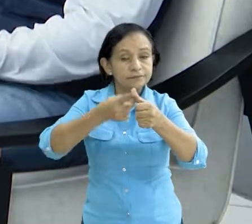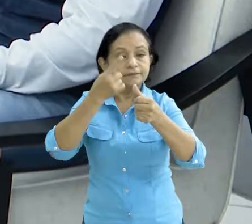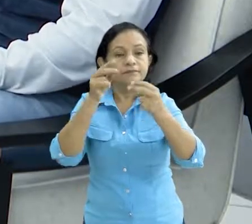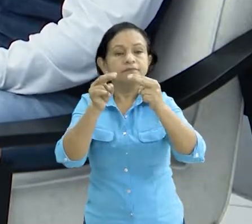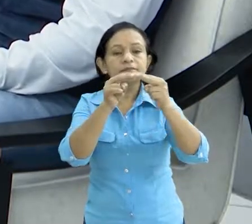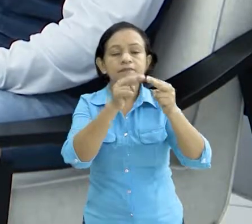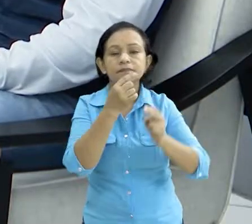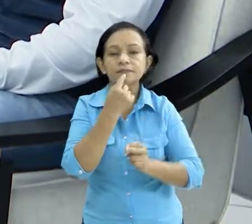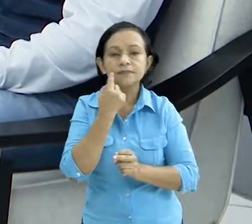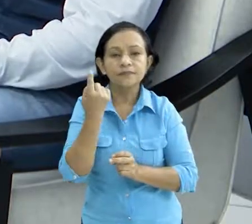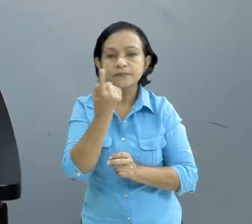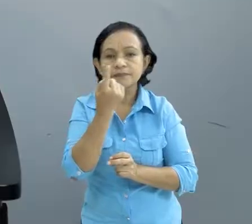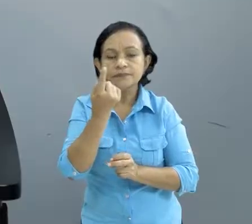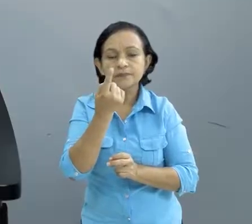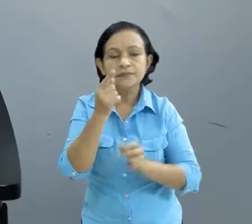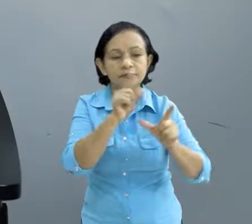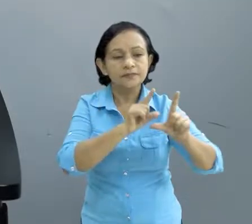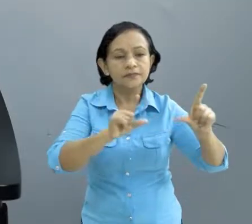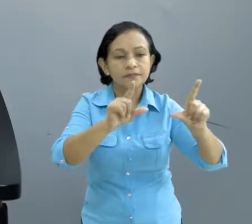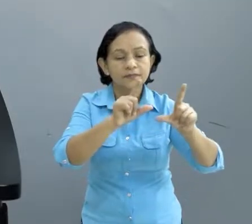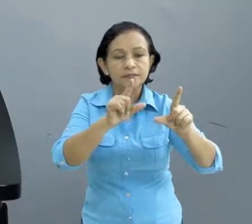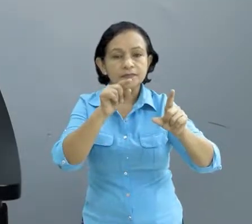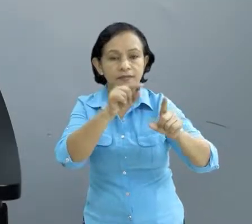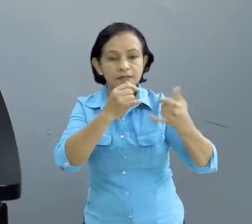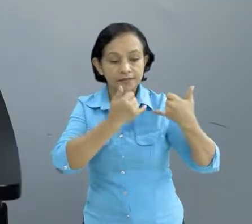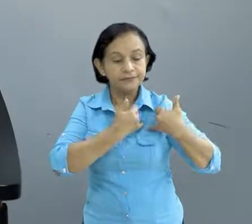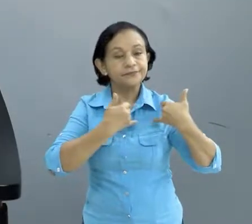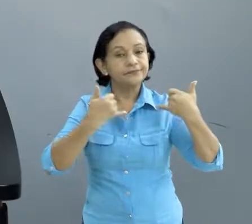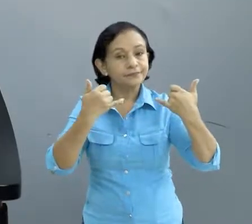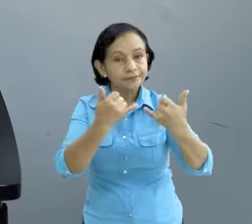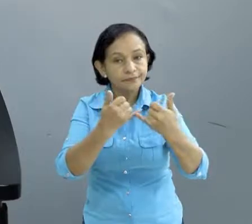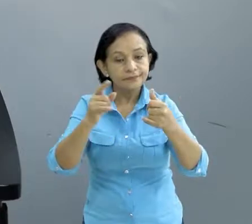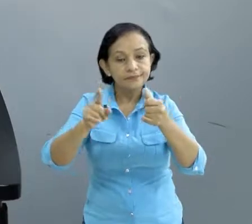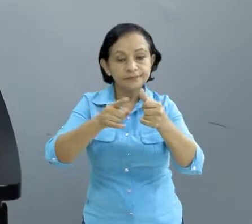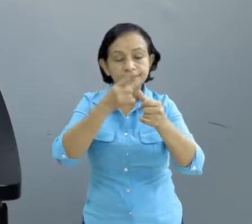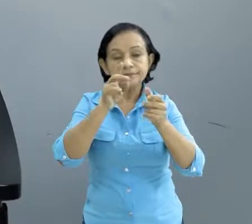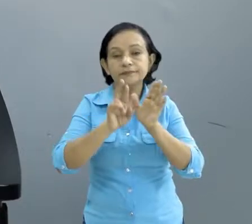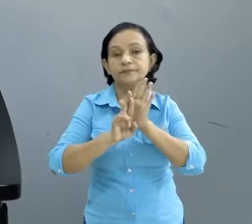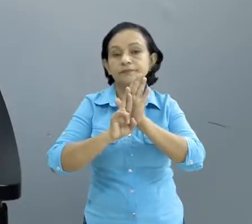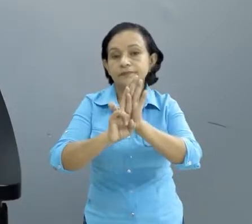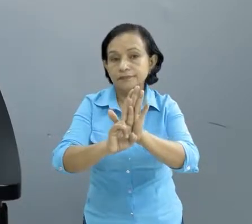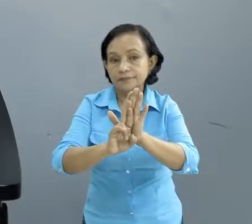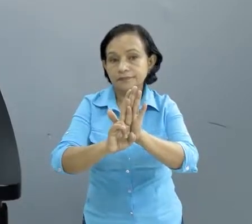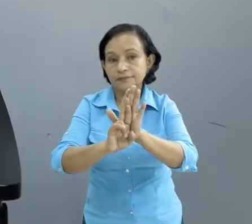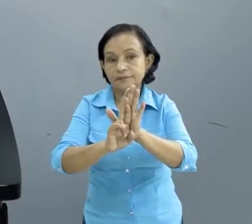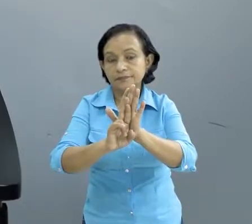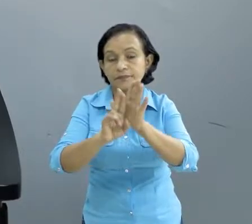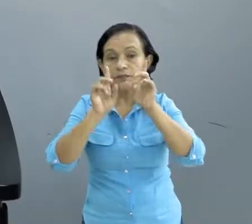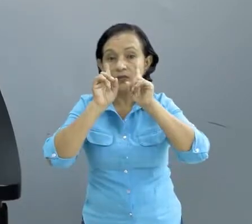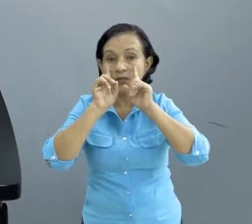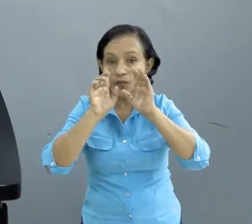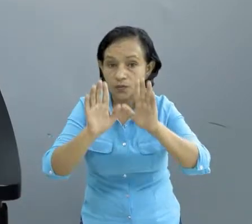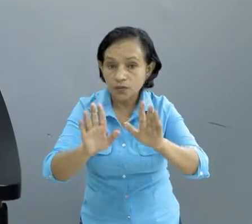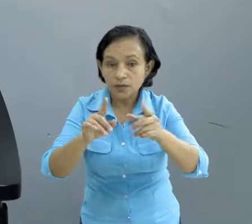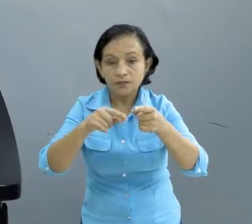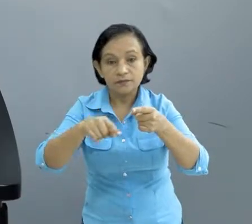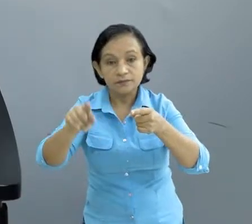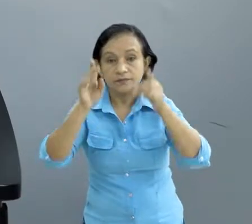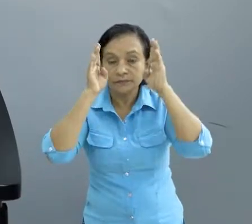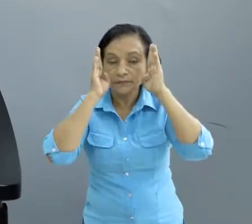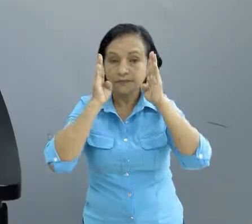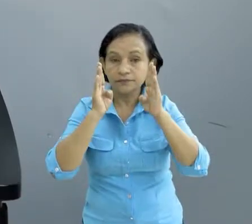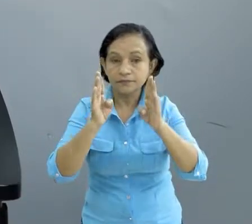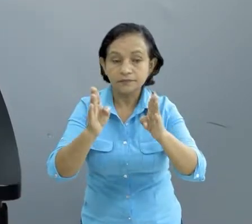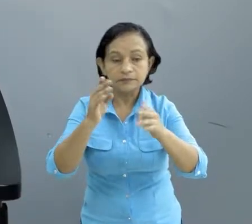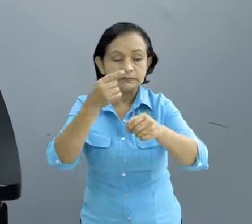articulan los puestos de mando, con nuestras instituciones de primera respuesta, si es para darle protección, para ir a atender a